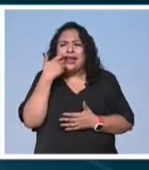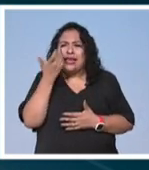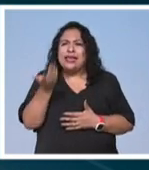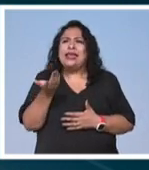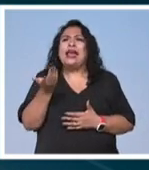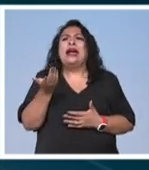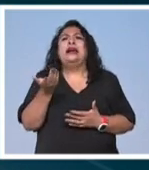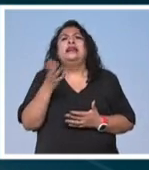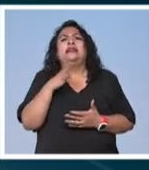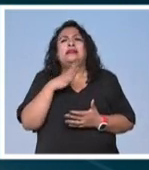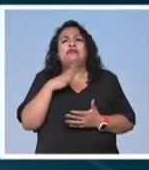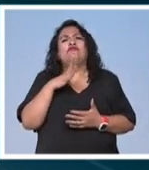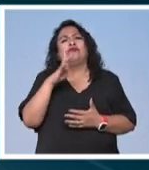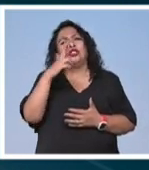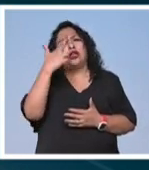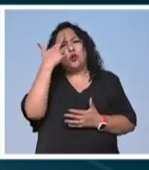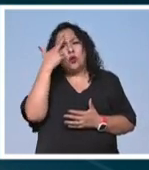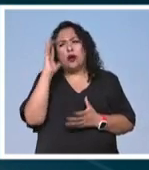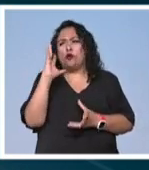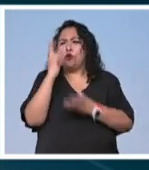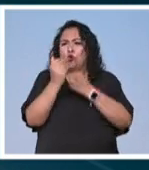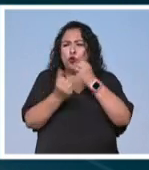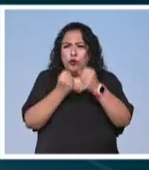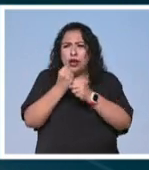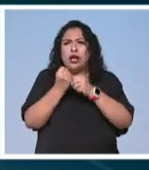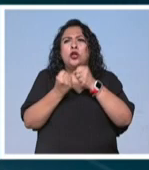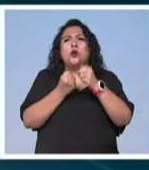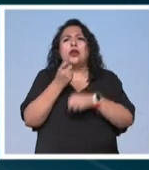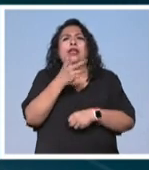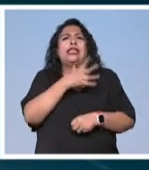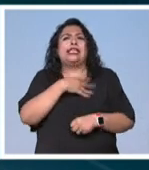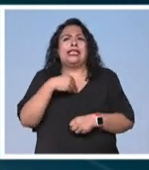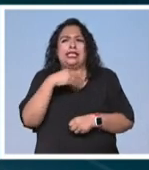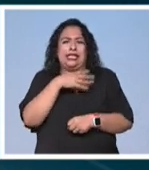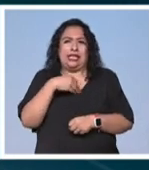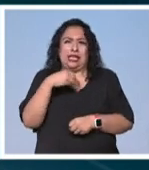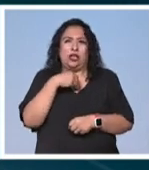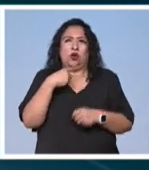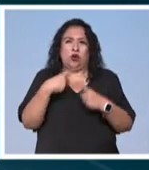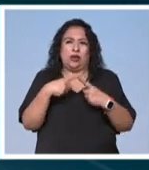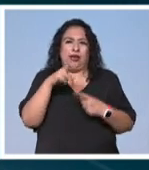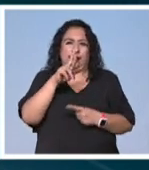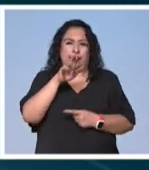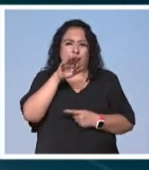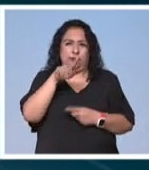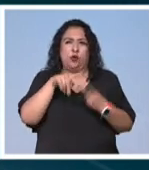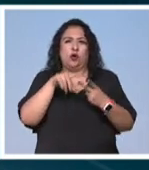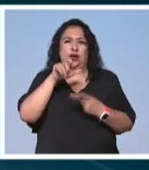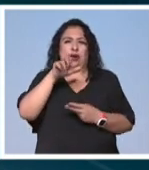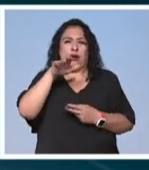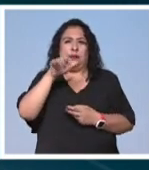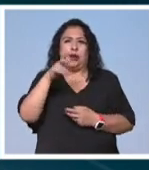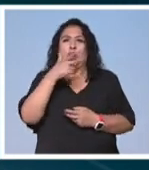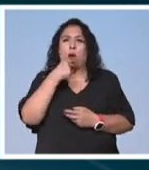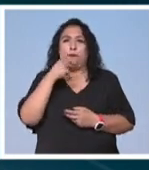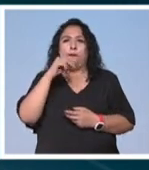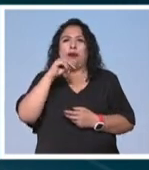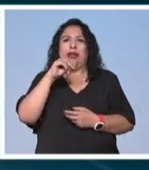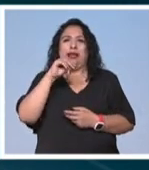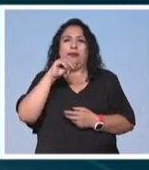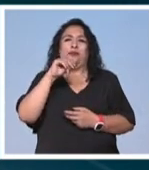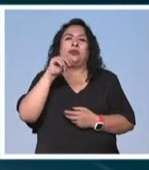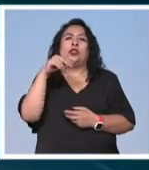recuerdo anual del hijo de Ramón y Ana María de casa que se llamó Joaquín